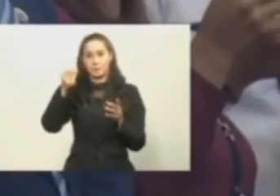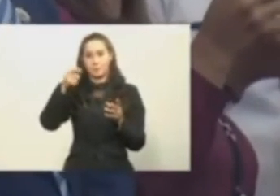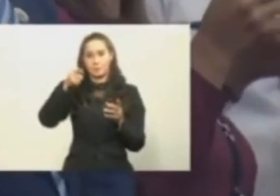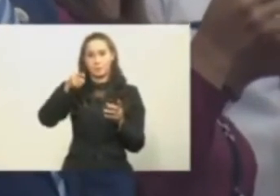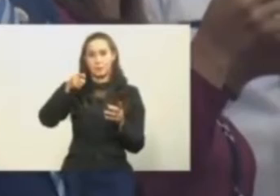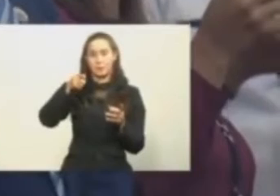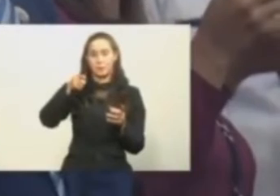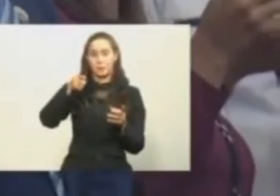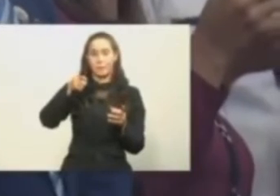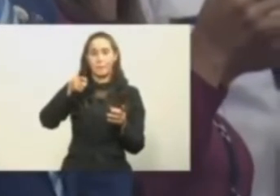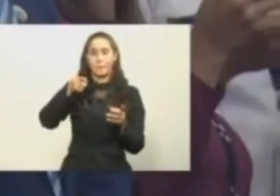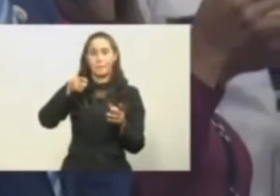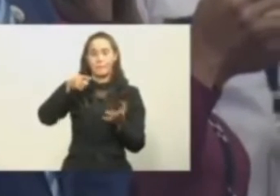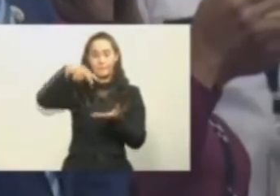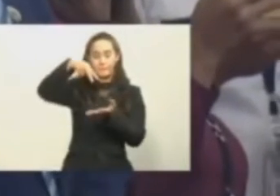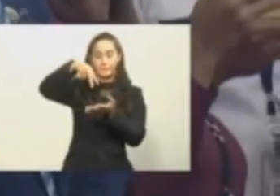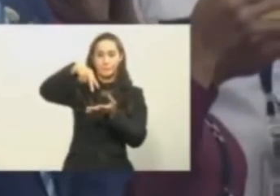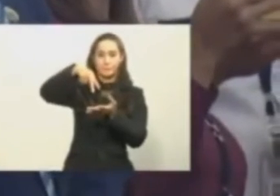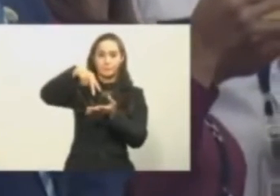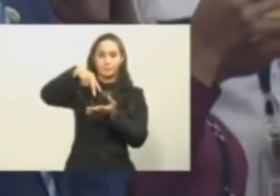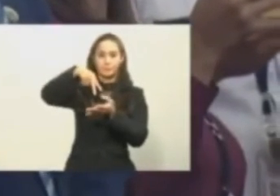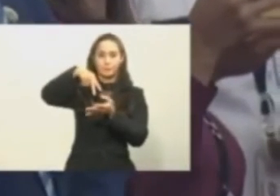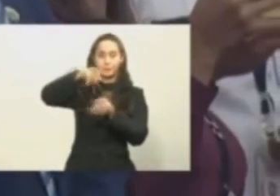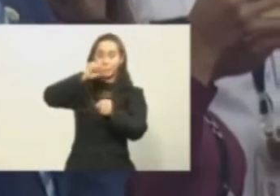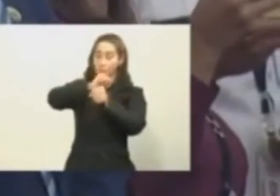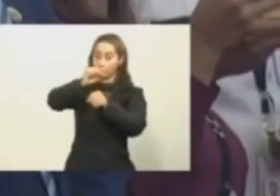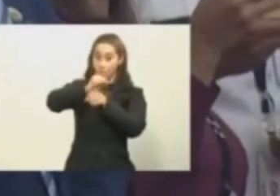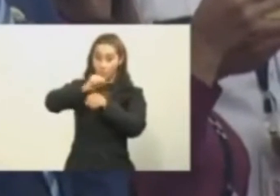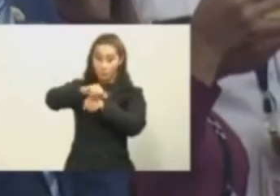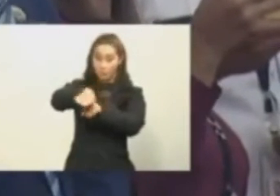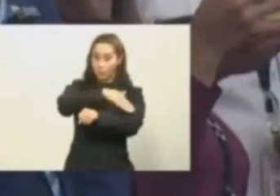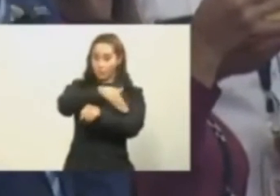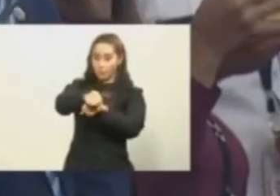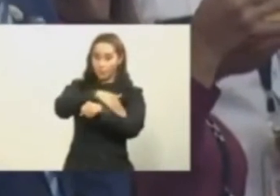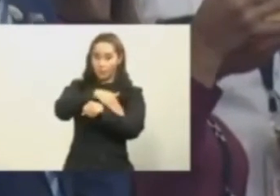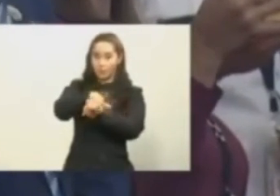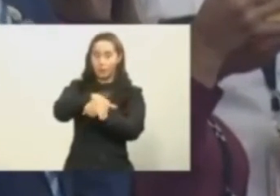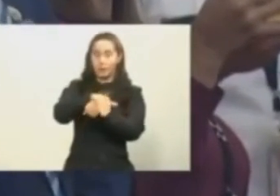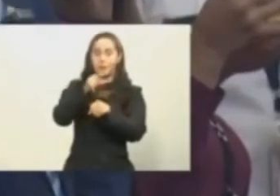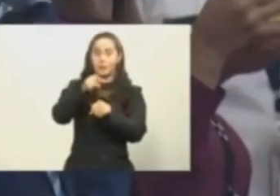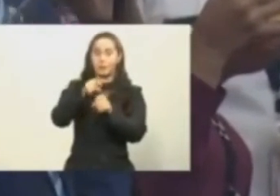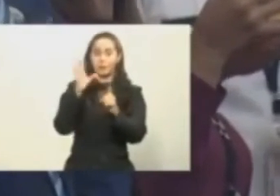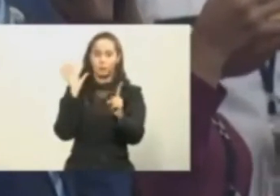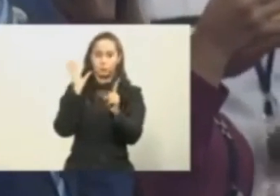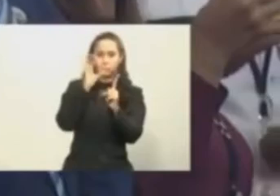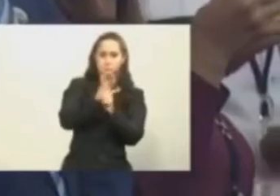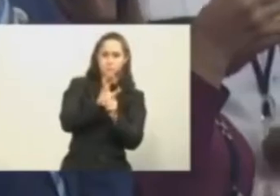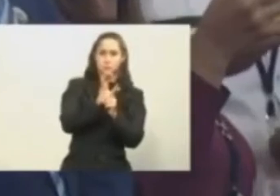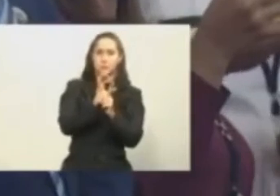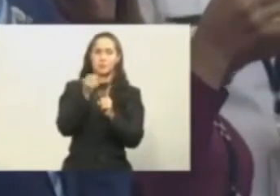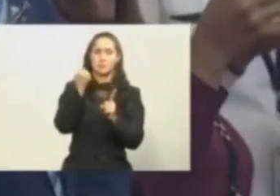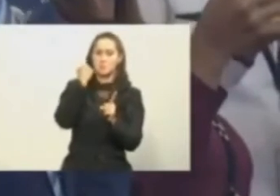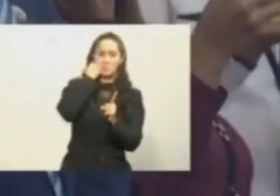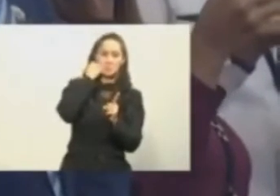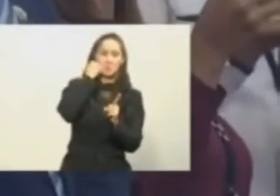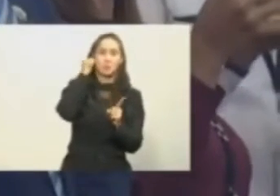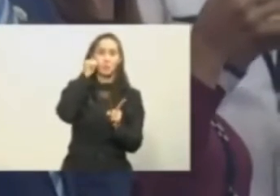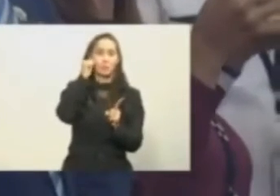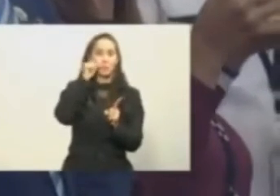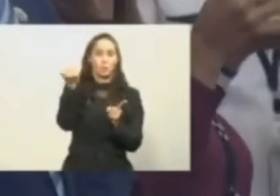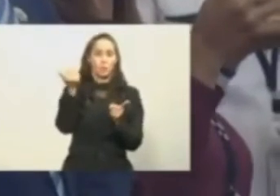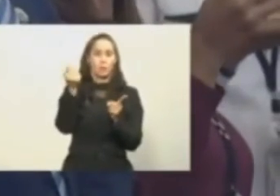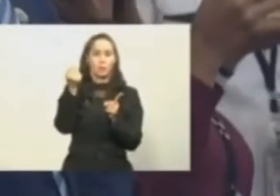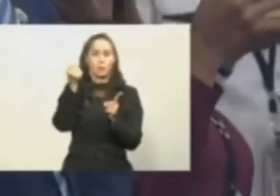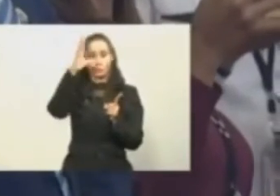a un agente en medio de... en el ejercicio de sus funciones, que por demás es mujer. Entonces, esa